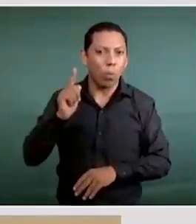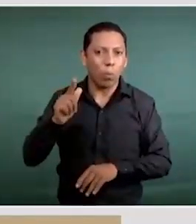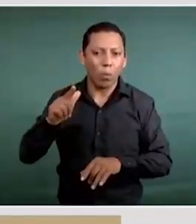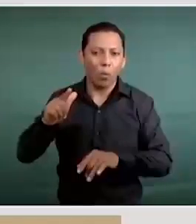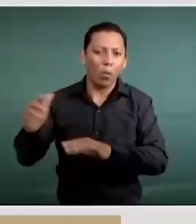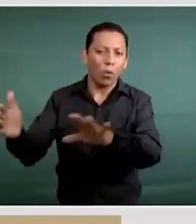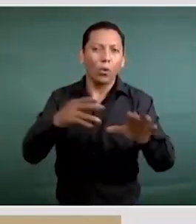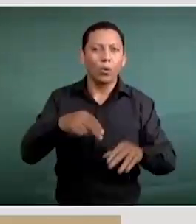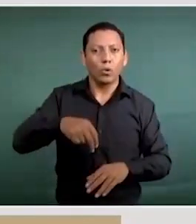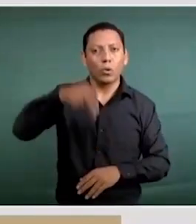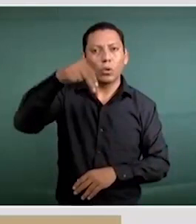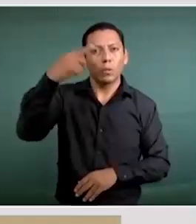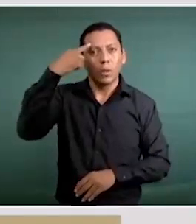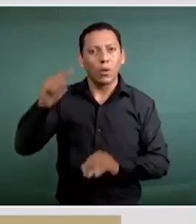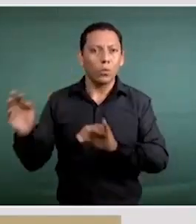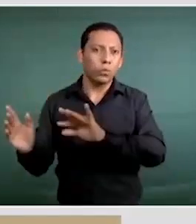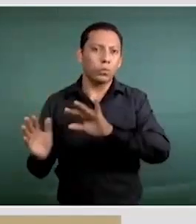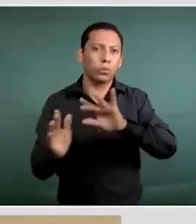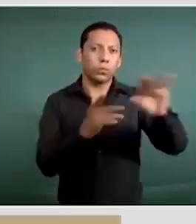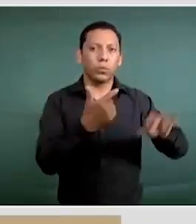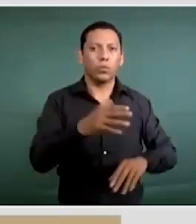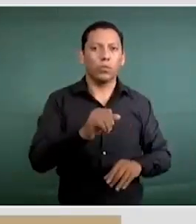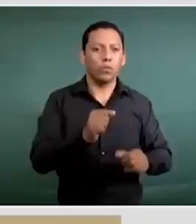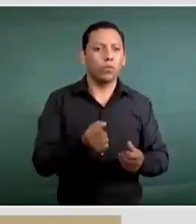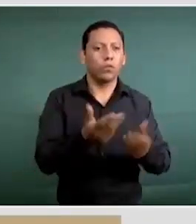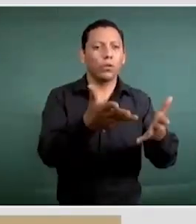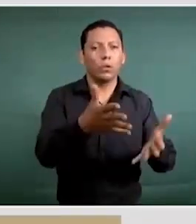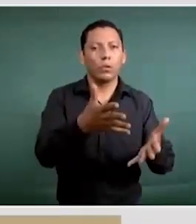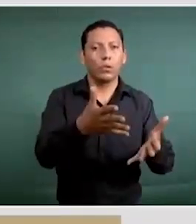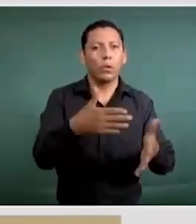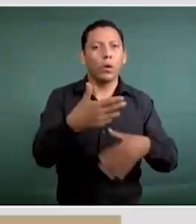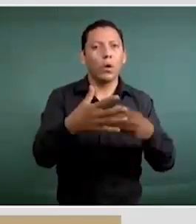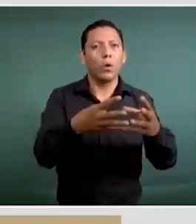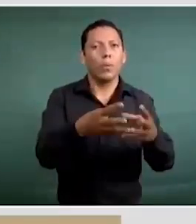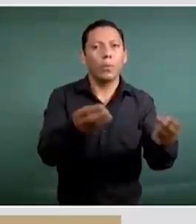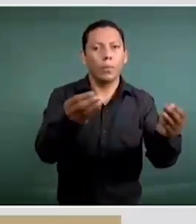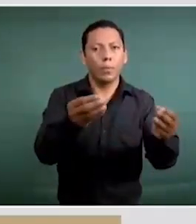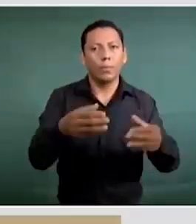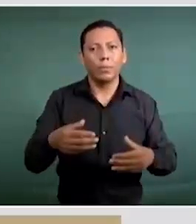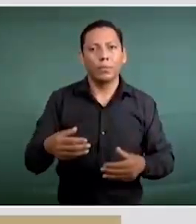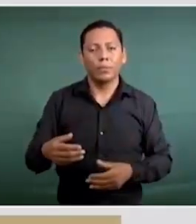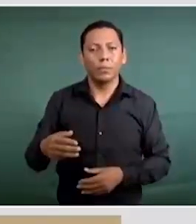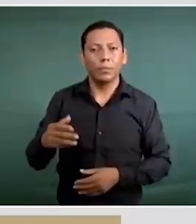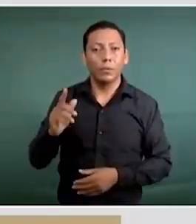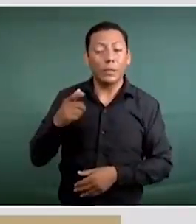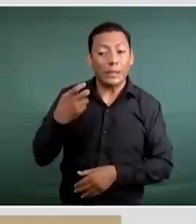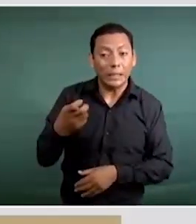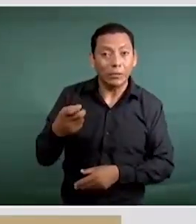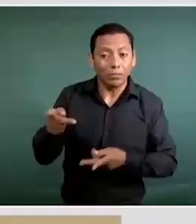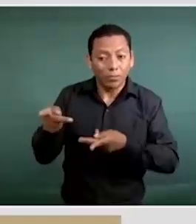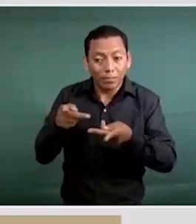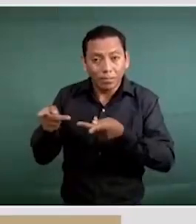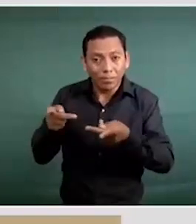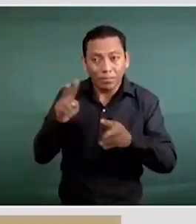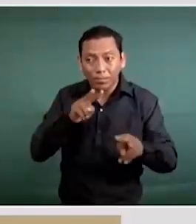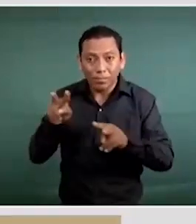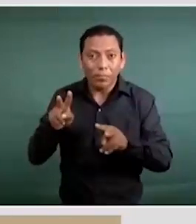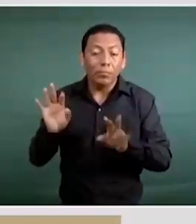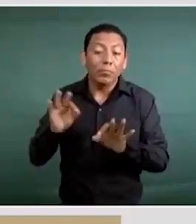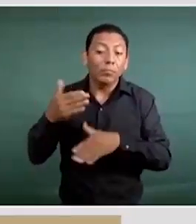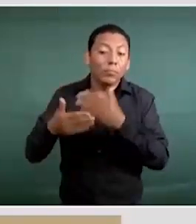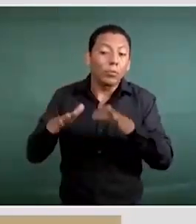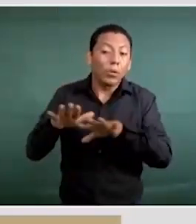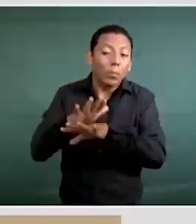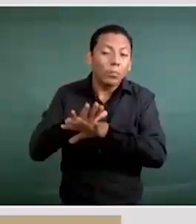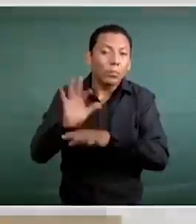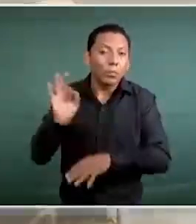para salir al Golfo. Ese es el pronóstico, recordemos que estos pronósticos pueden variar por las condiciones, pero ese es